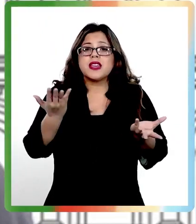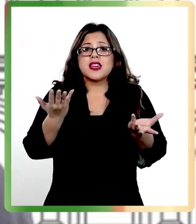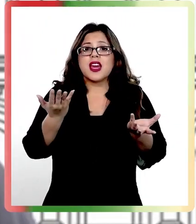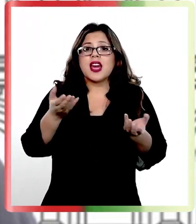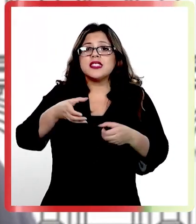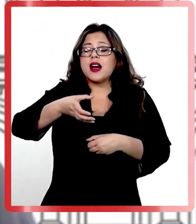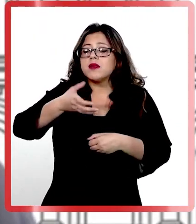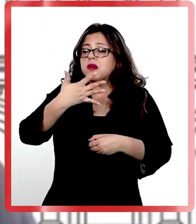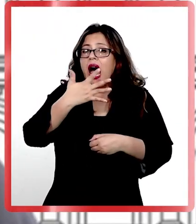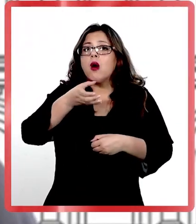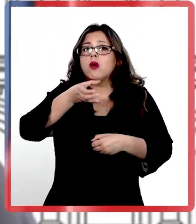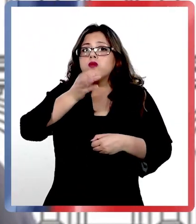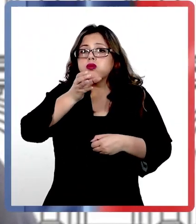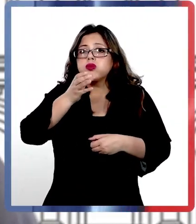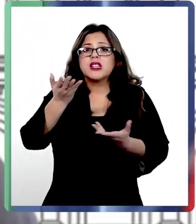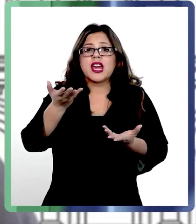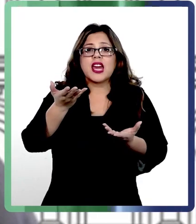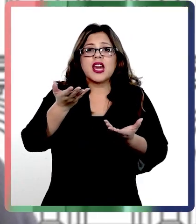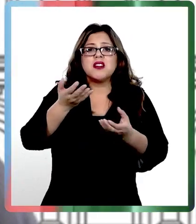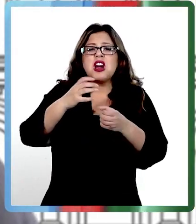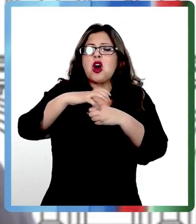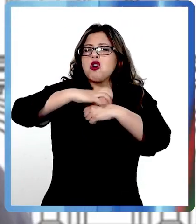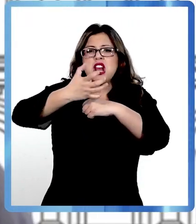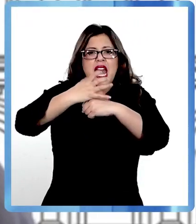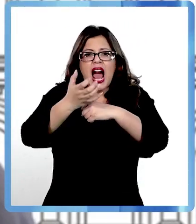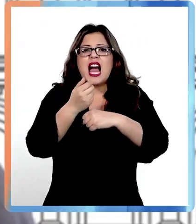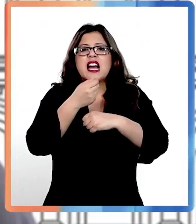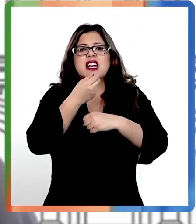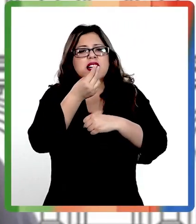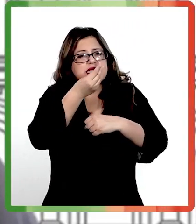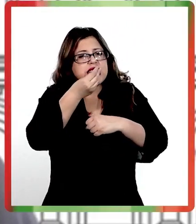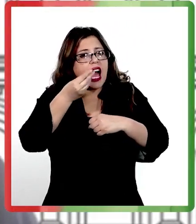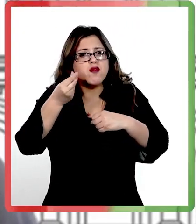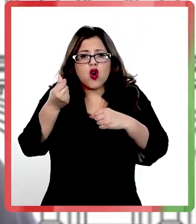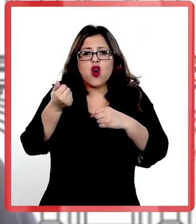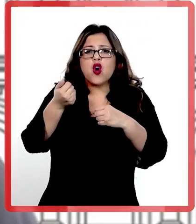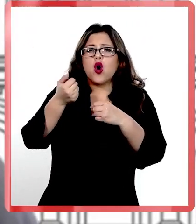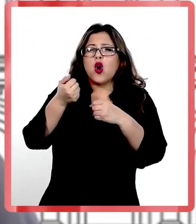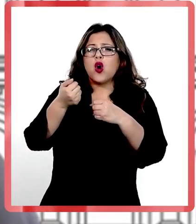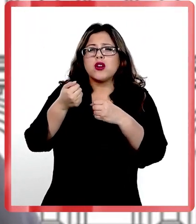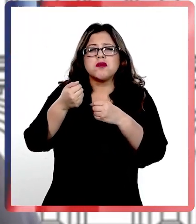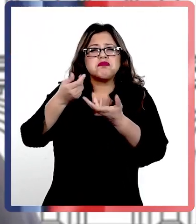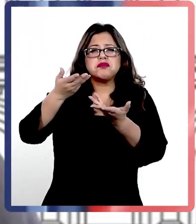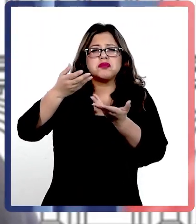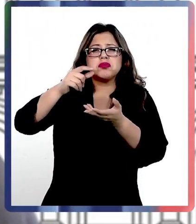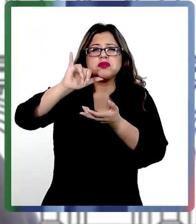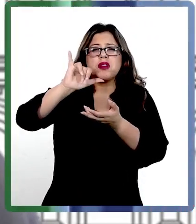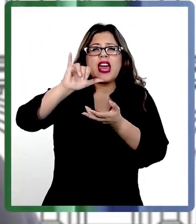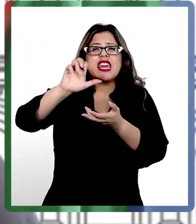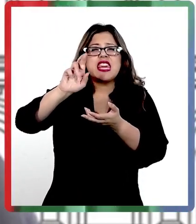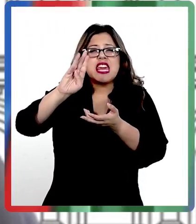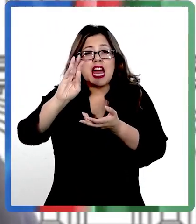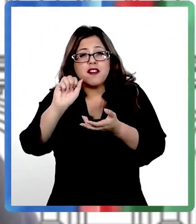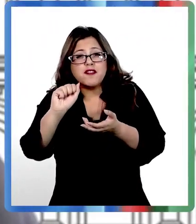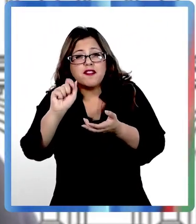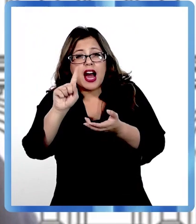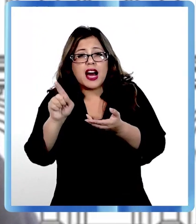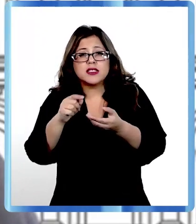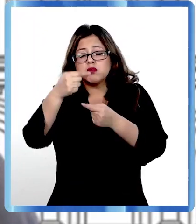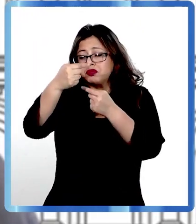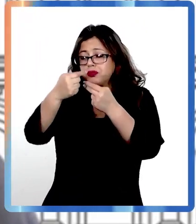limón, con naranja, con hierbas, etc. Y te ahorras también esto de andar comprando aguas